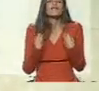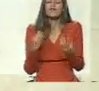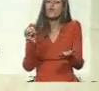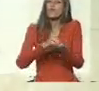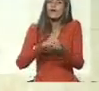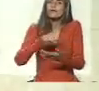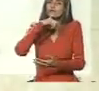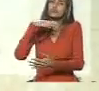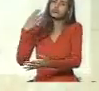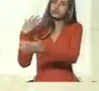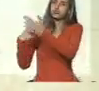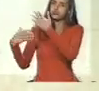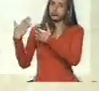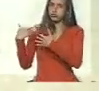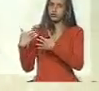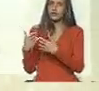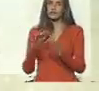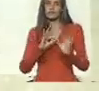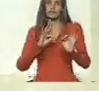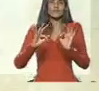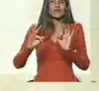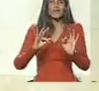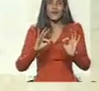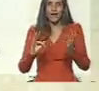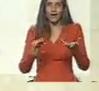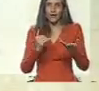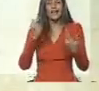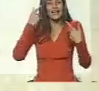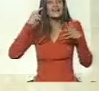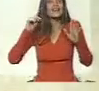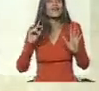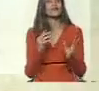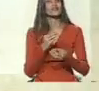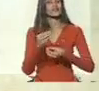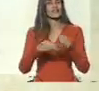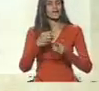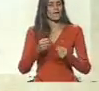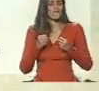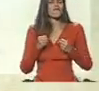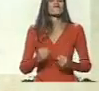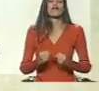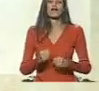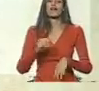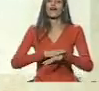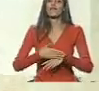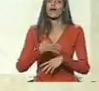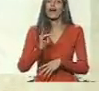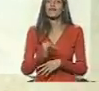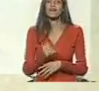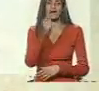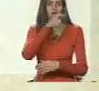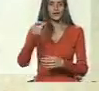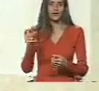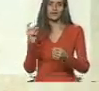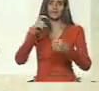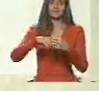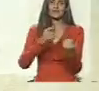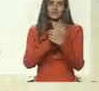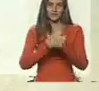momento, ese simulacro creo que se hizo con más fuerza porque estaba la milicia,